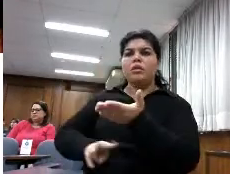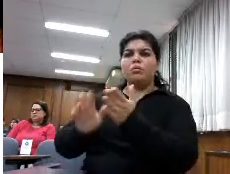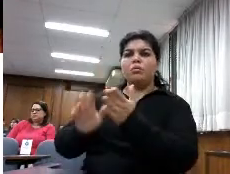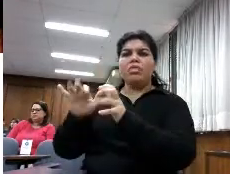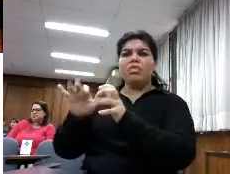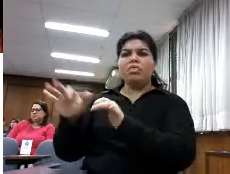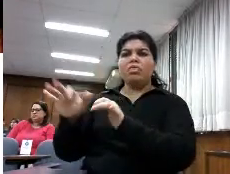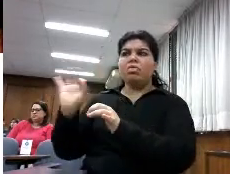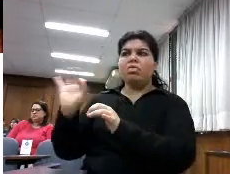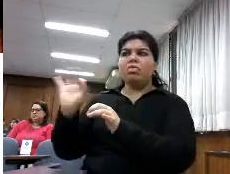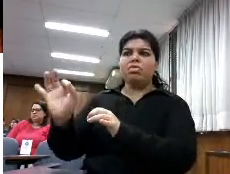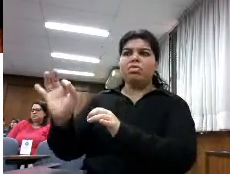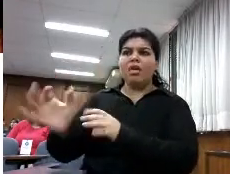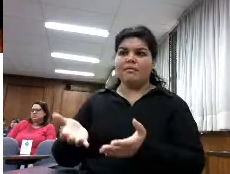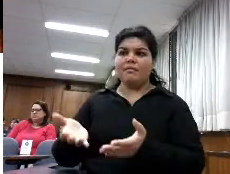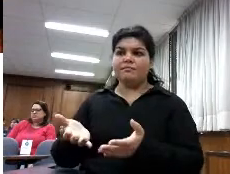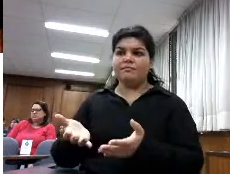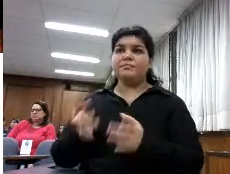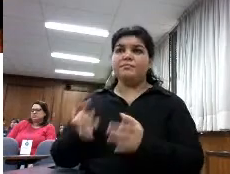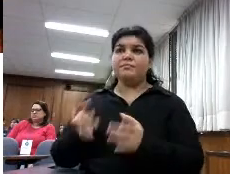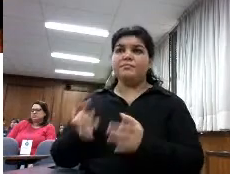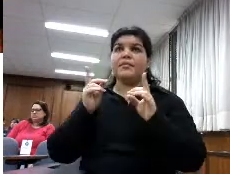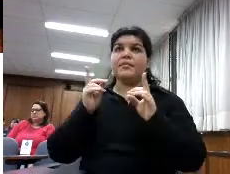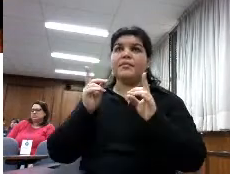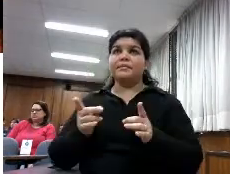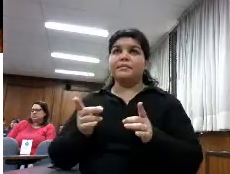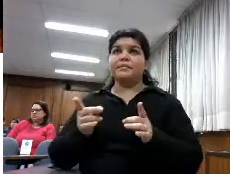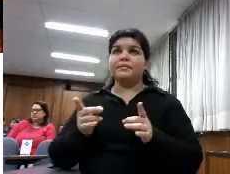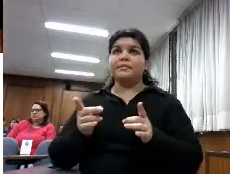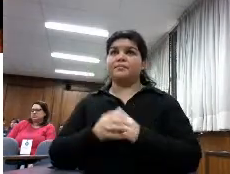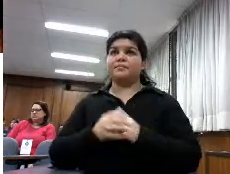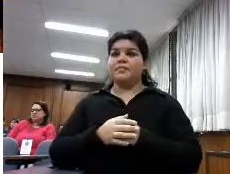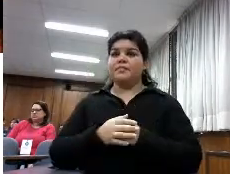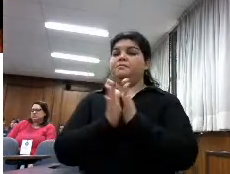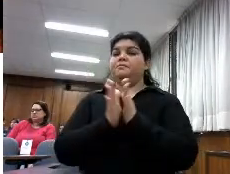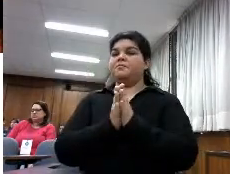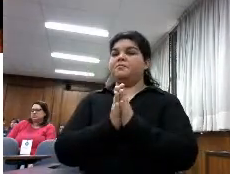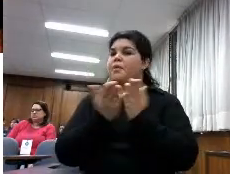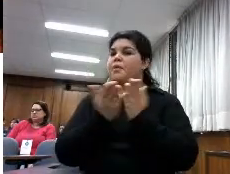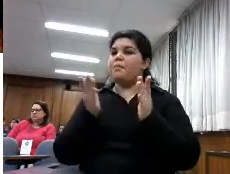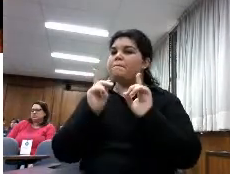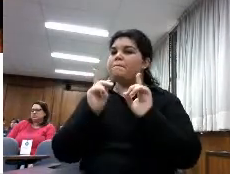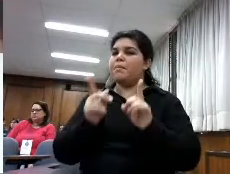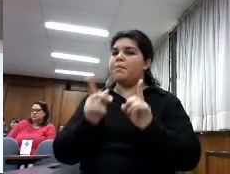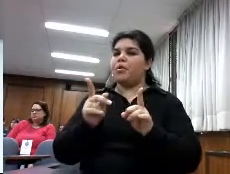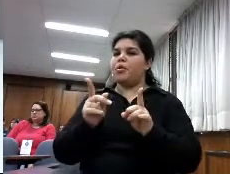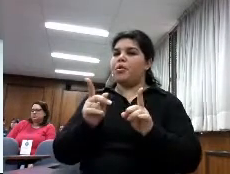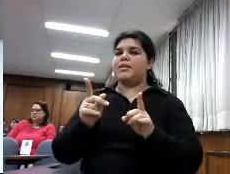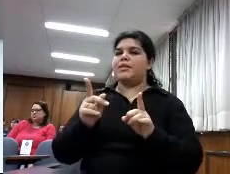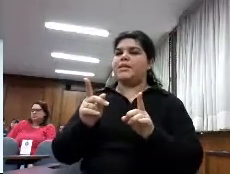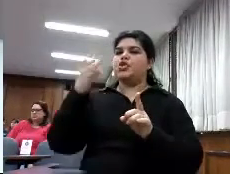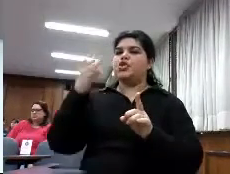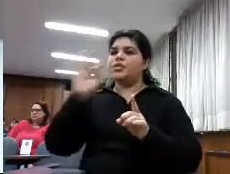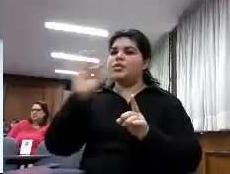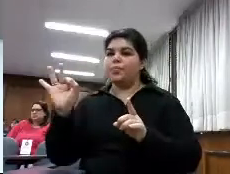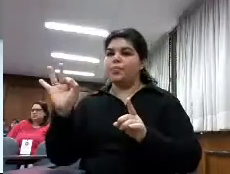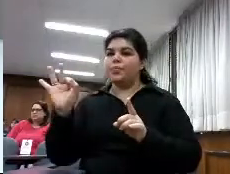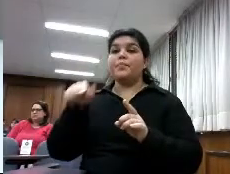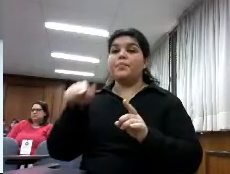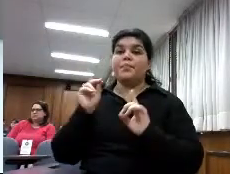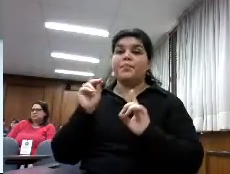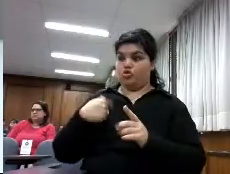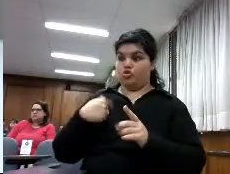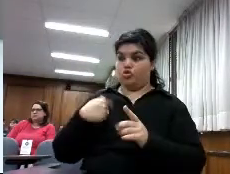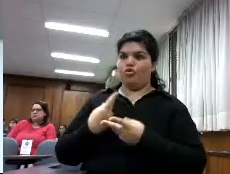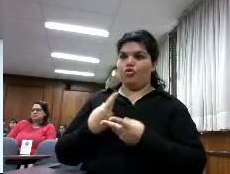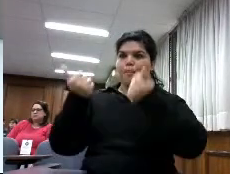350 que fue el primer dispositivo de tinta electrónica yo dije voy a comprar uno porque en el futuro